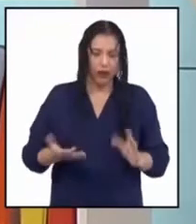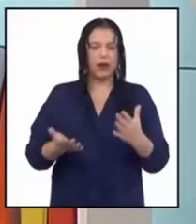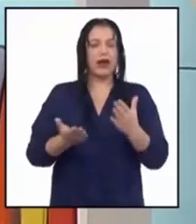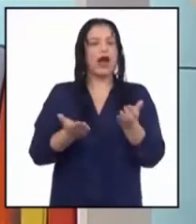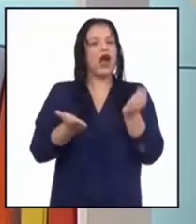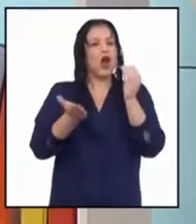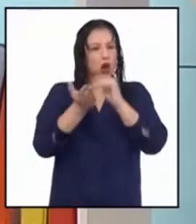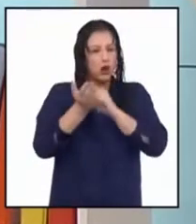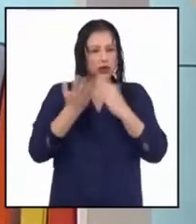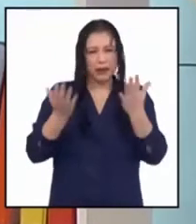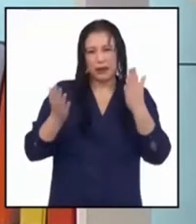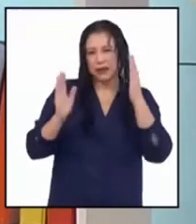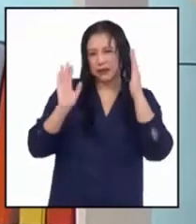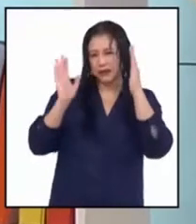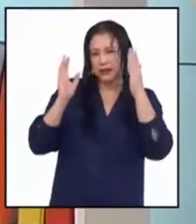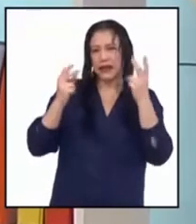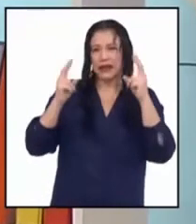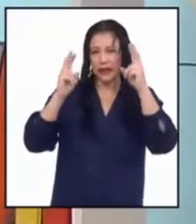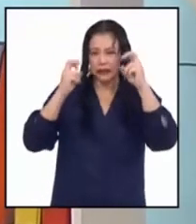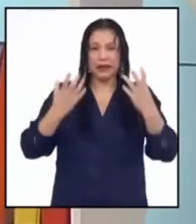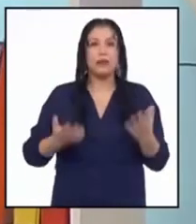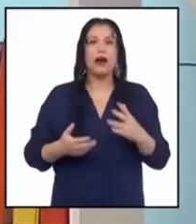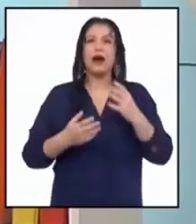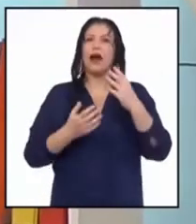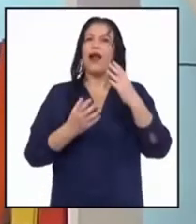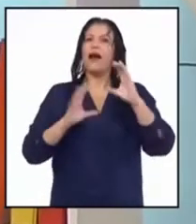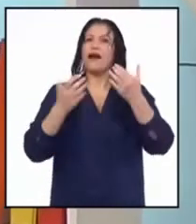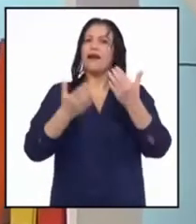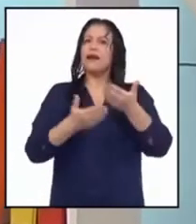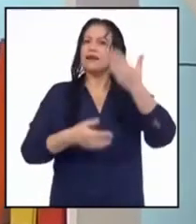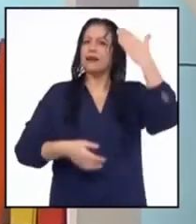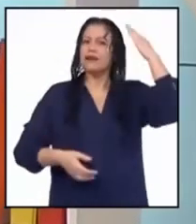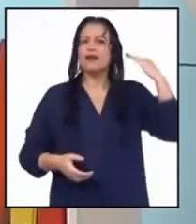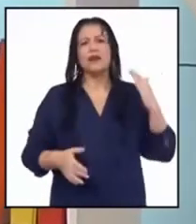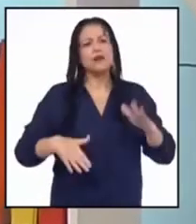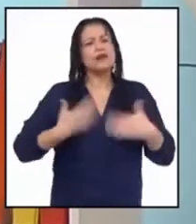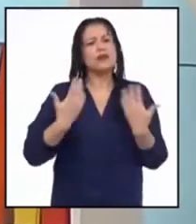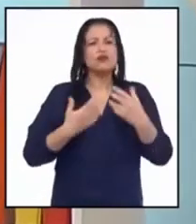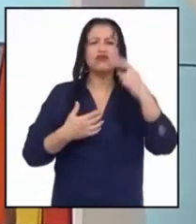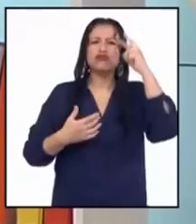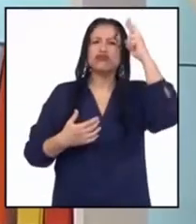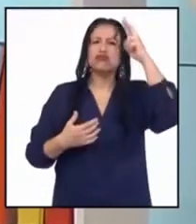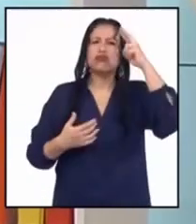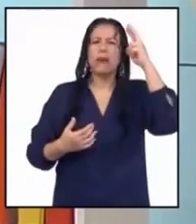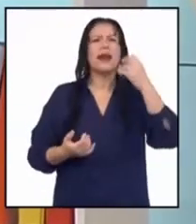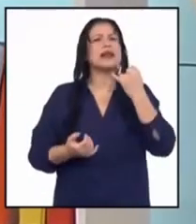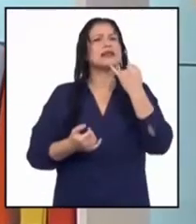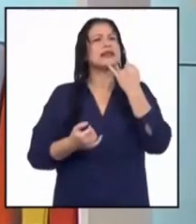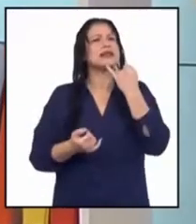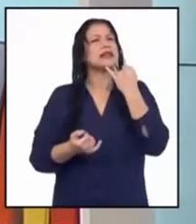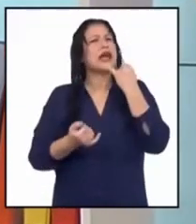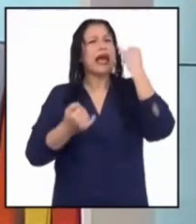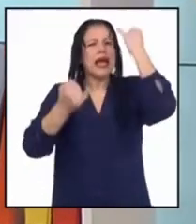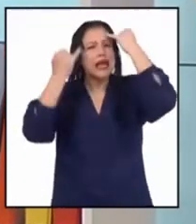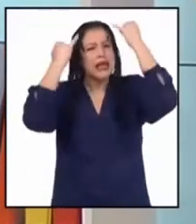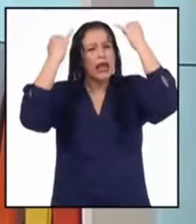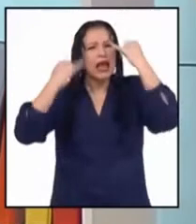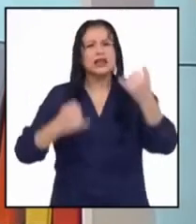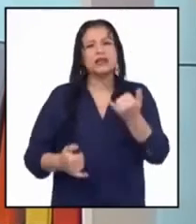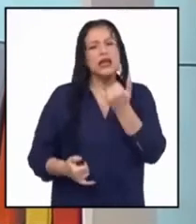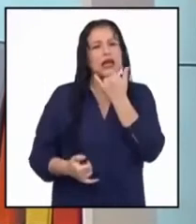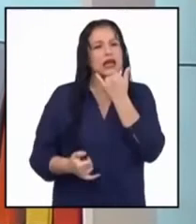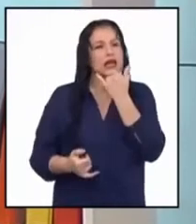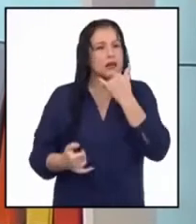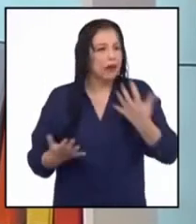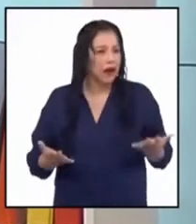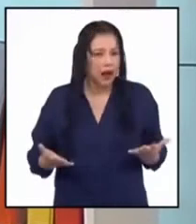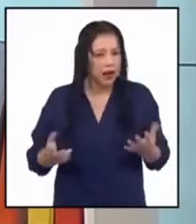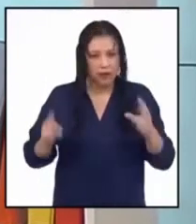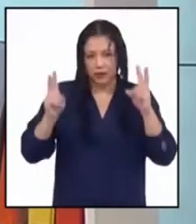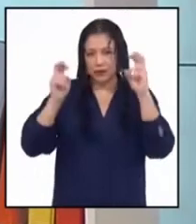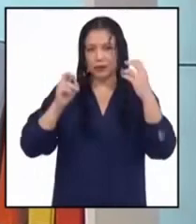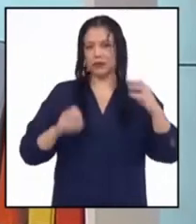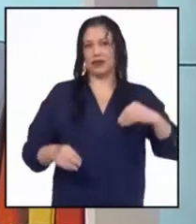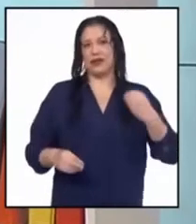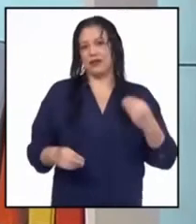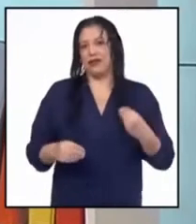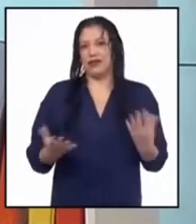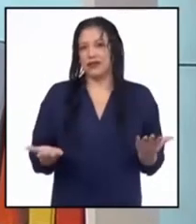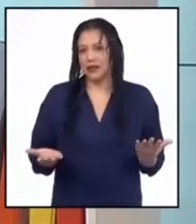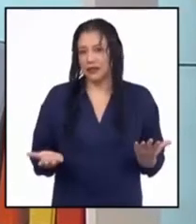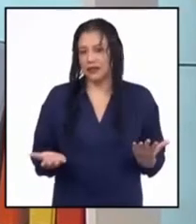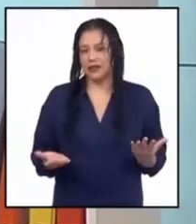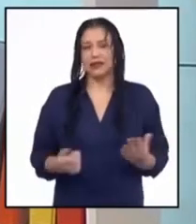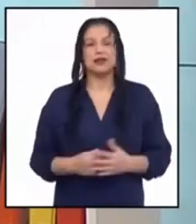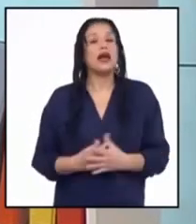a lo nuestro, en el programa anterior pudimos reflexionar sobre los mitos y representaciones sociales en torno a las y los